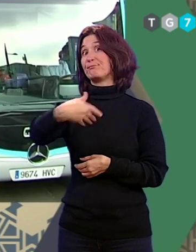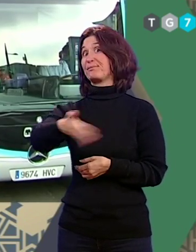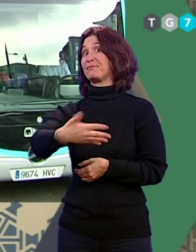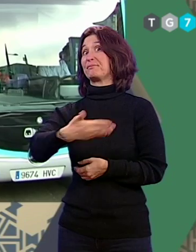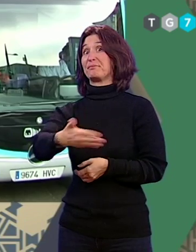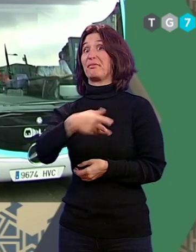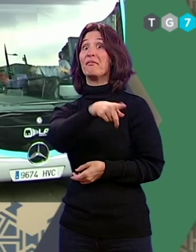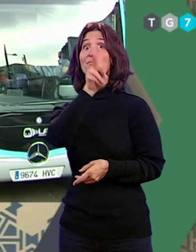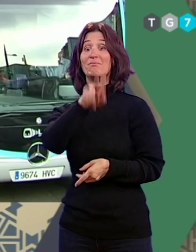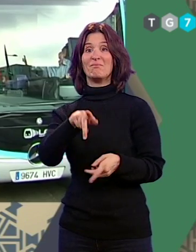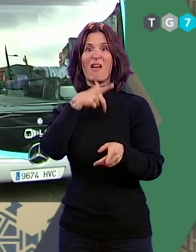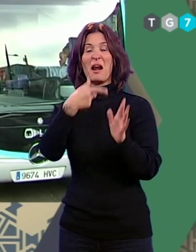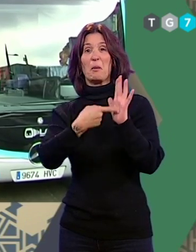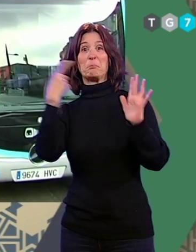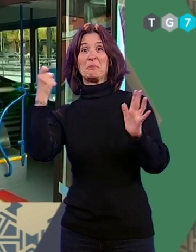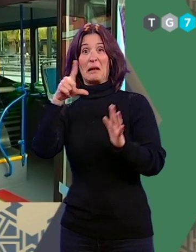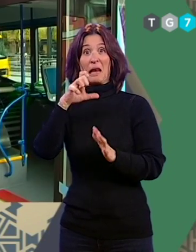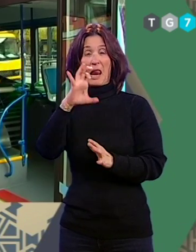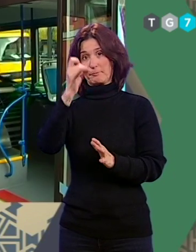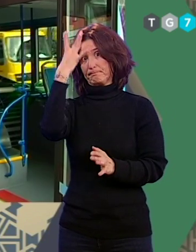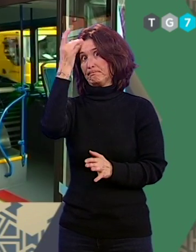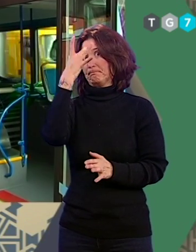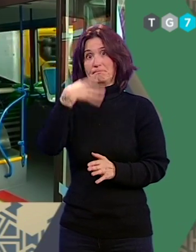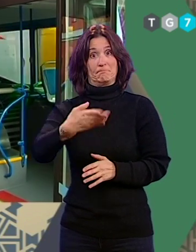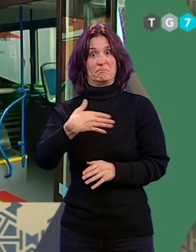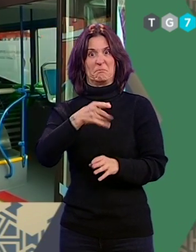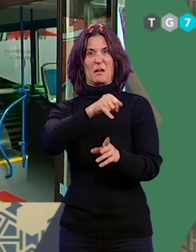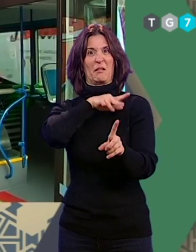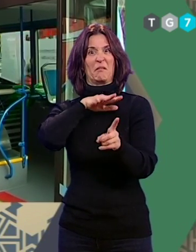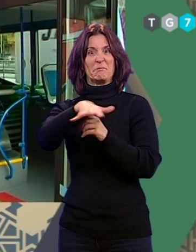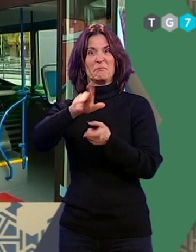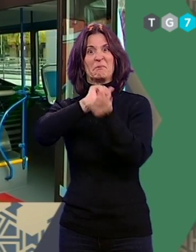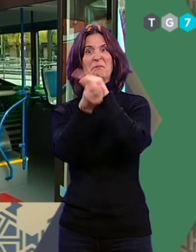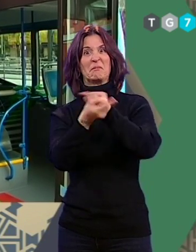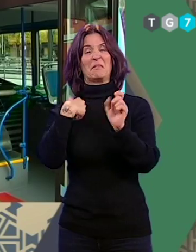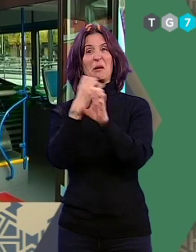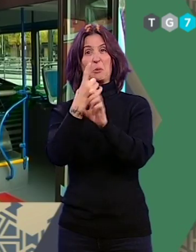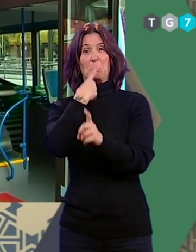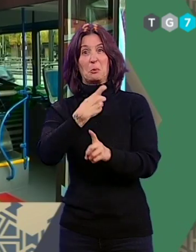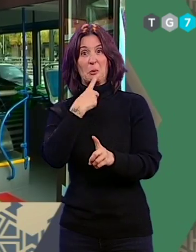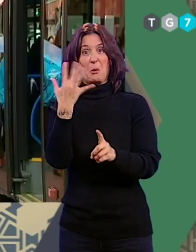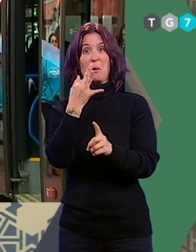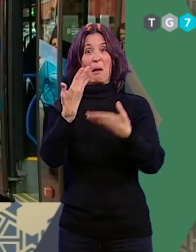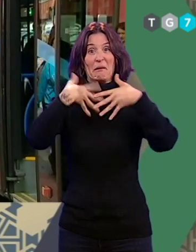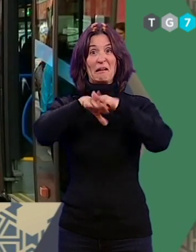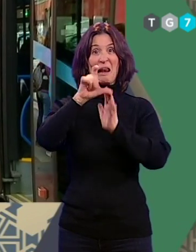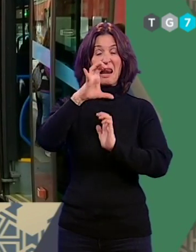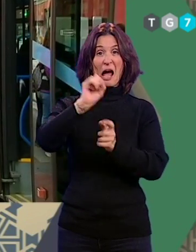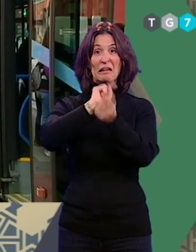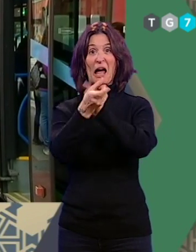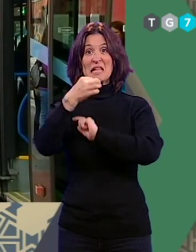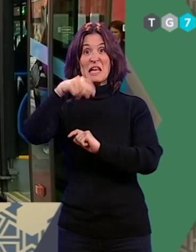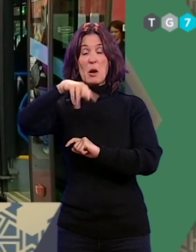anuncien la eliminación de la línea de alta capacidad, apintar los autobuses de rojo y fusionar el recorrido de la LAC con la línea